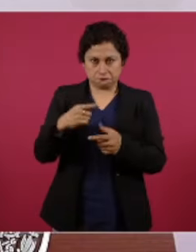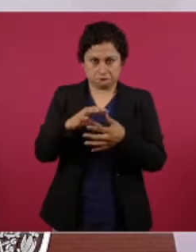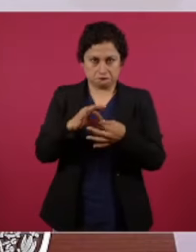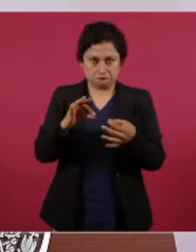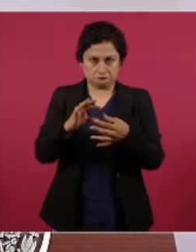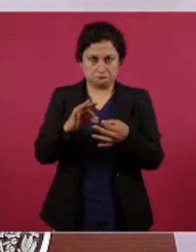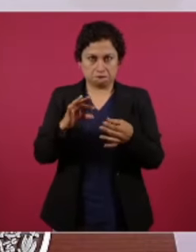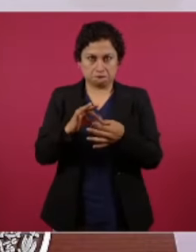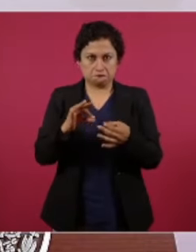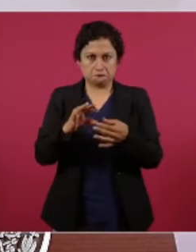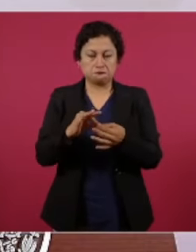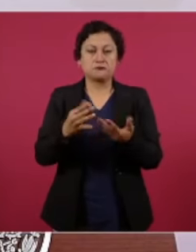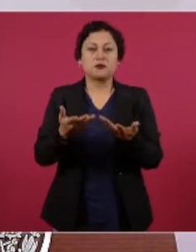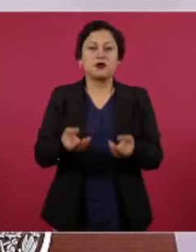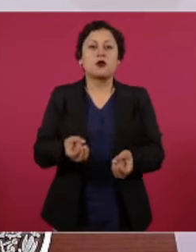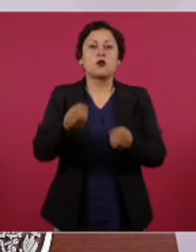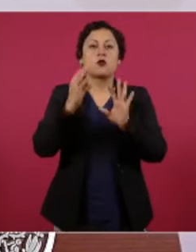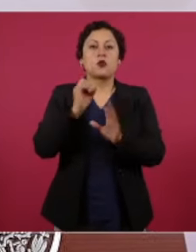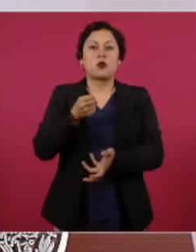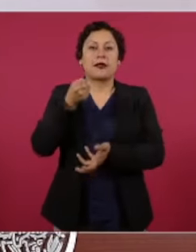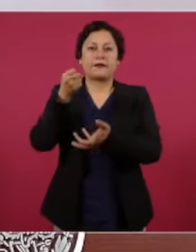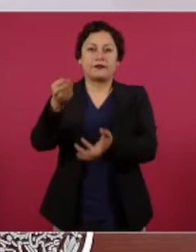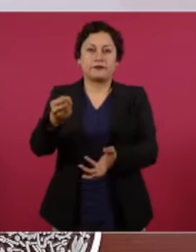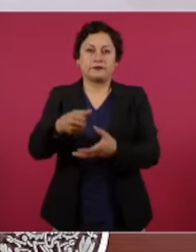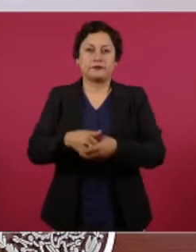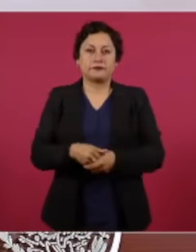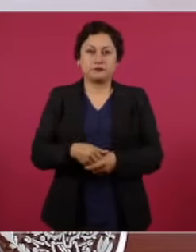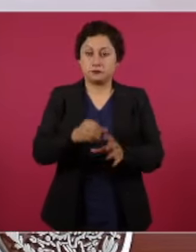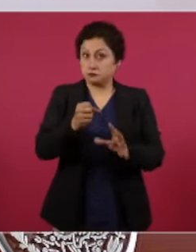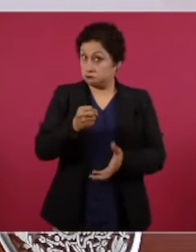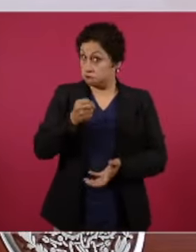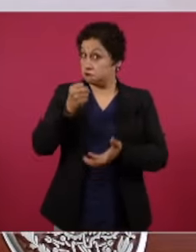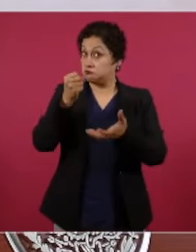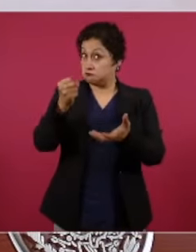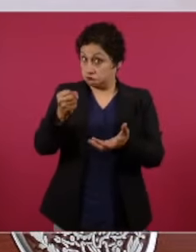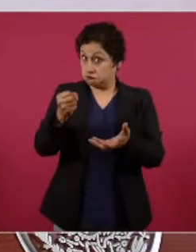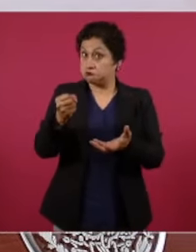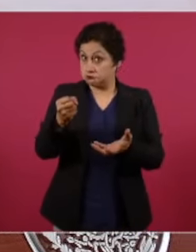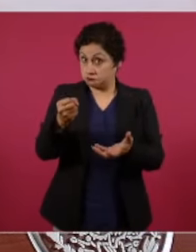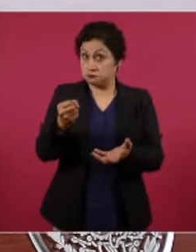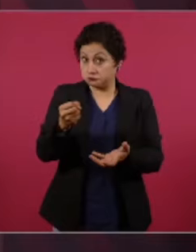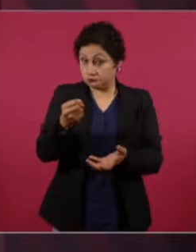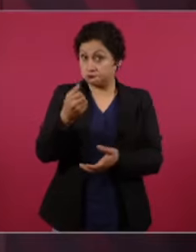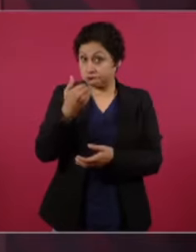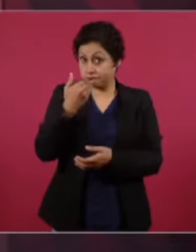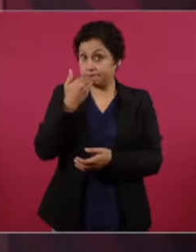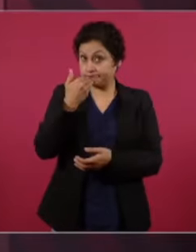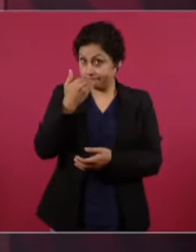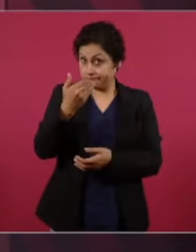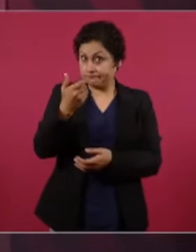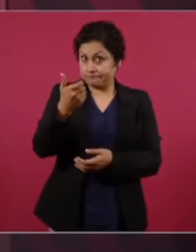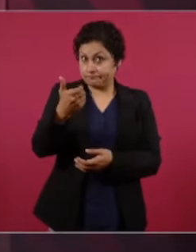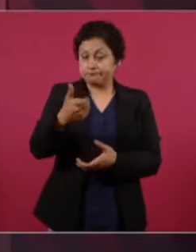de cuánto es. Es una cantidad importante de dinero,